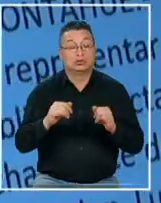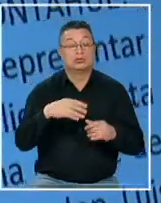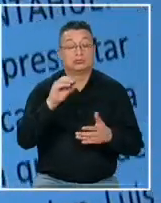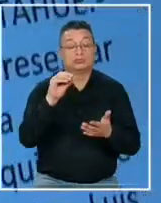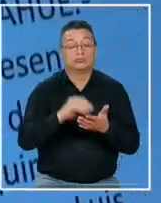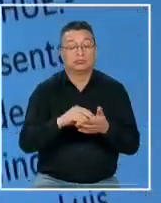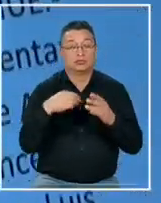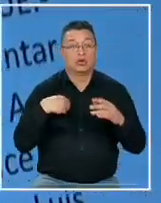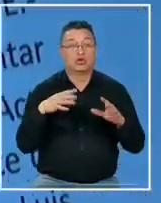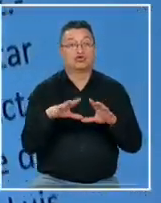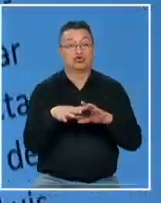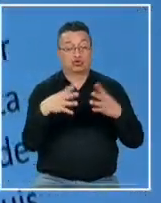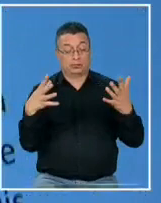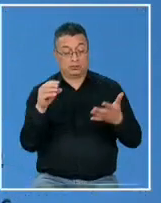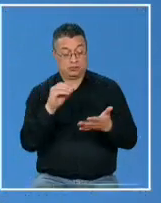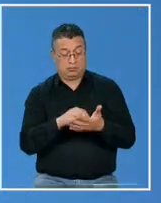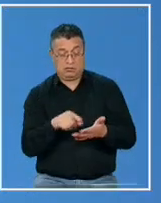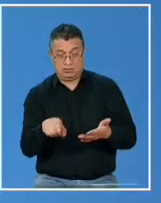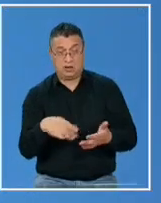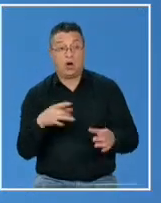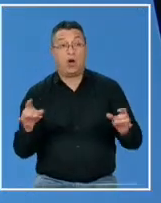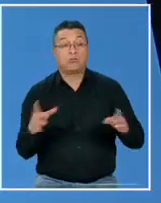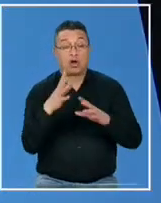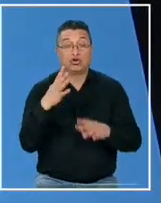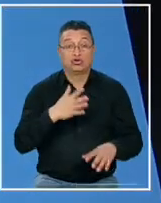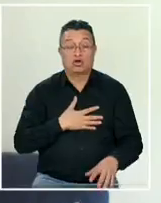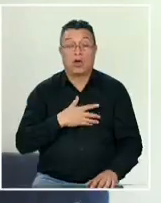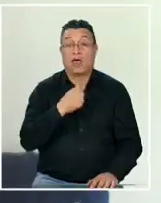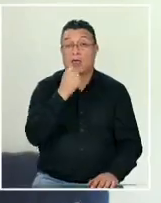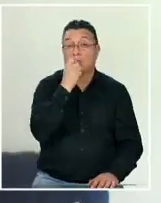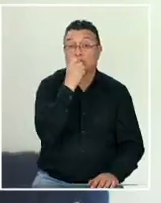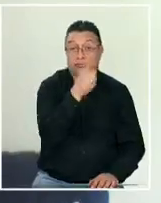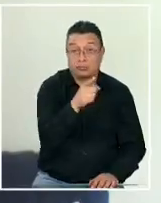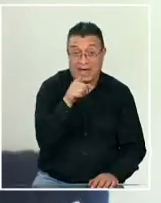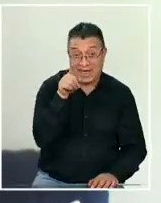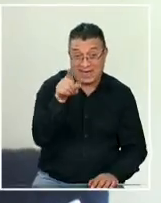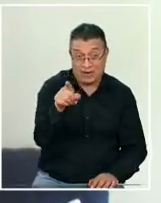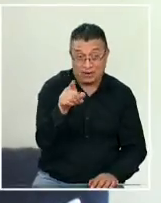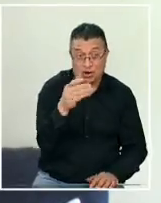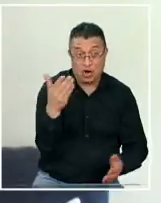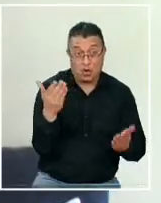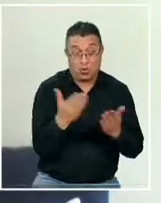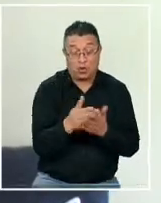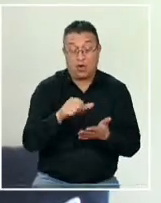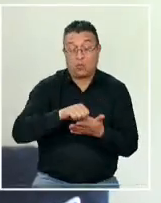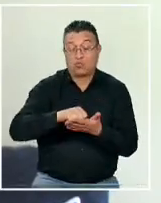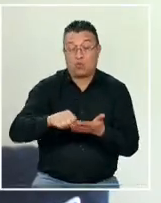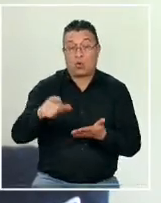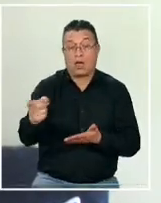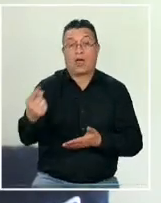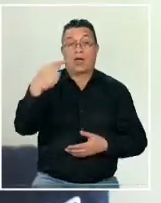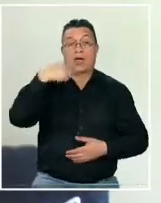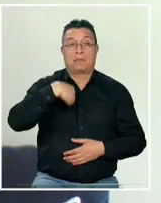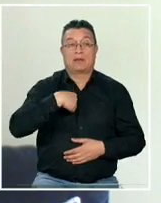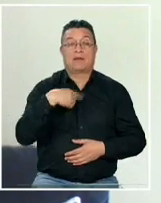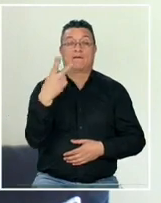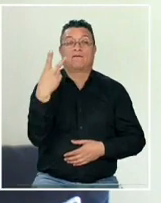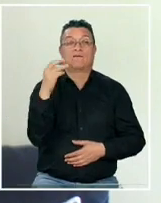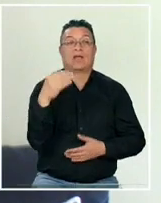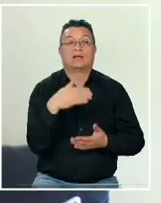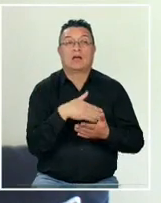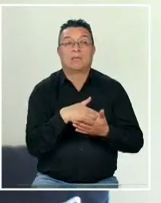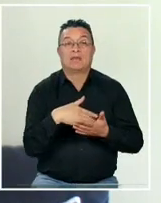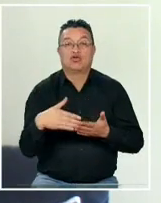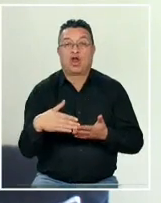cláusula que los sorprendió si yo decido denunciarlos a ellos me multan con 20 millones